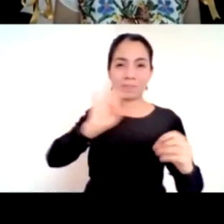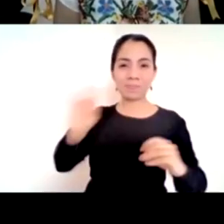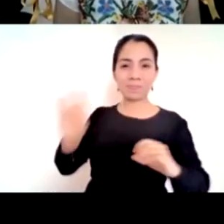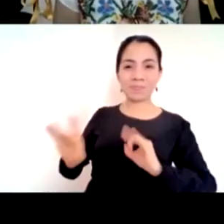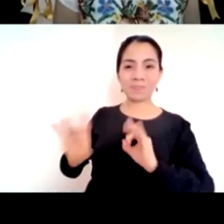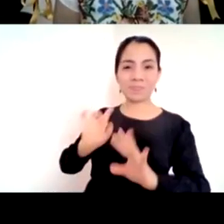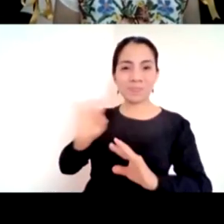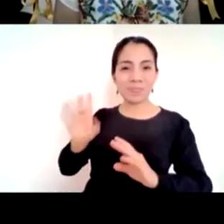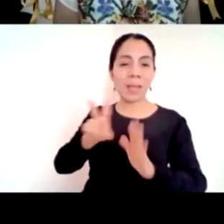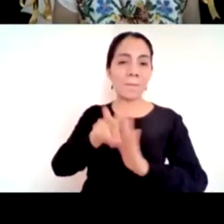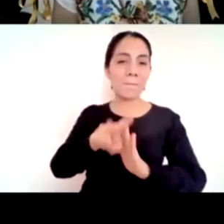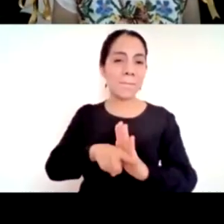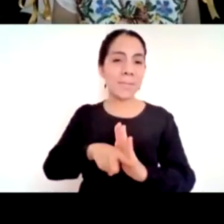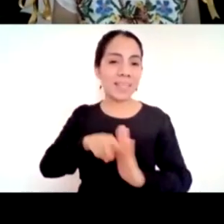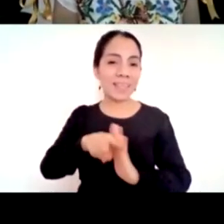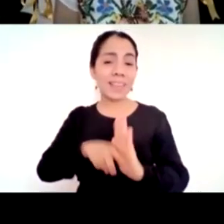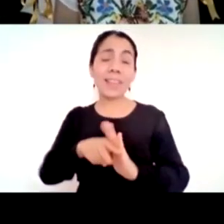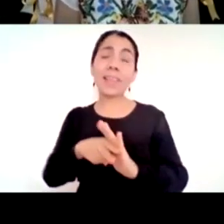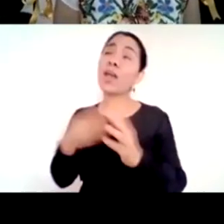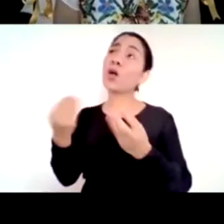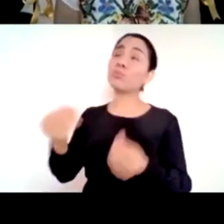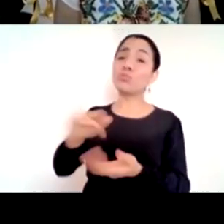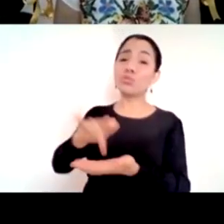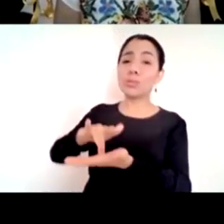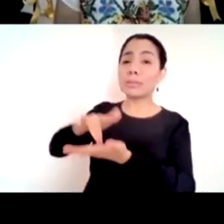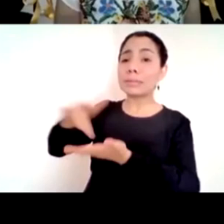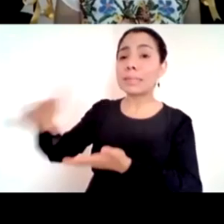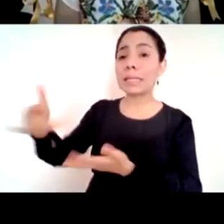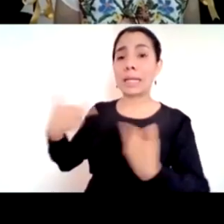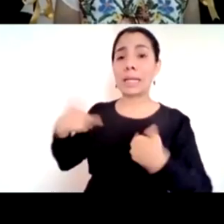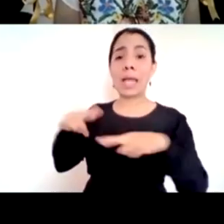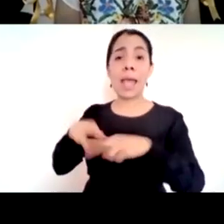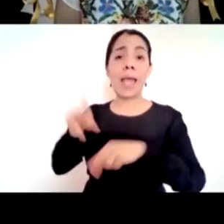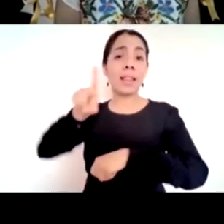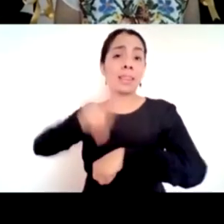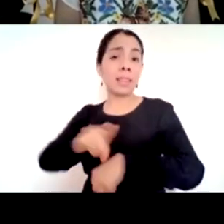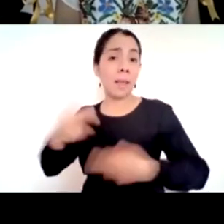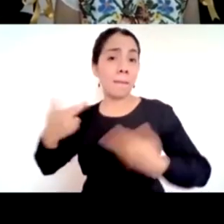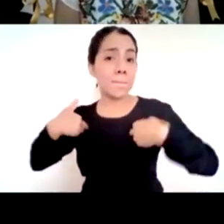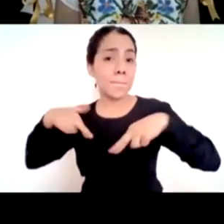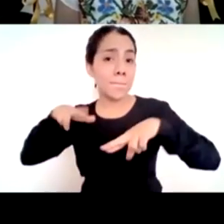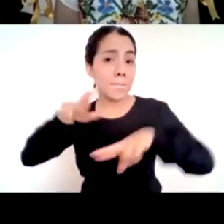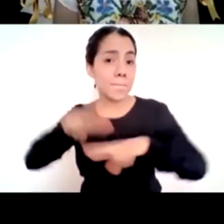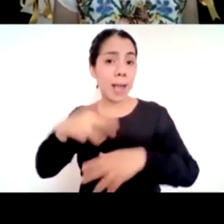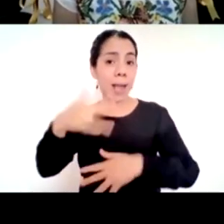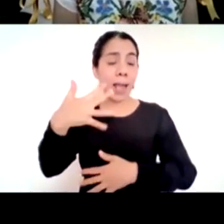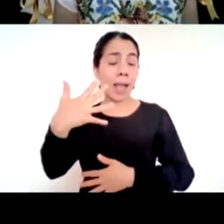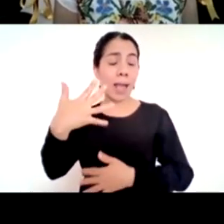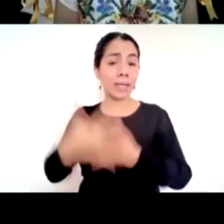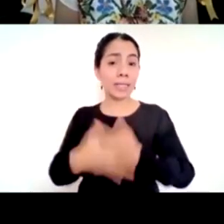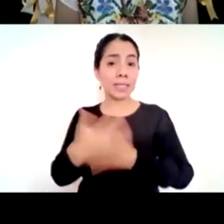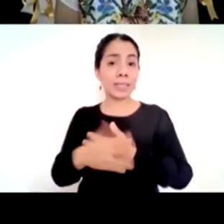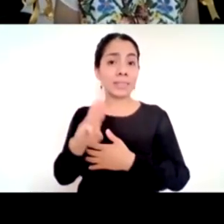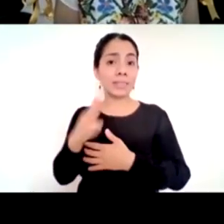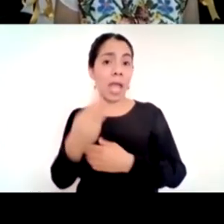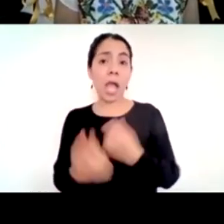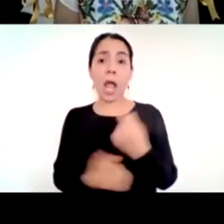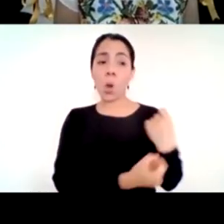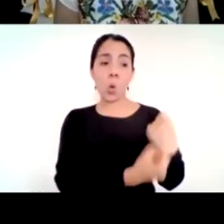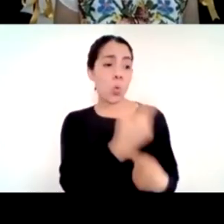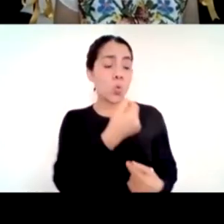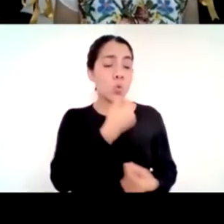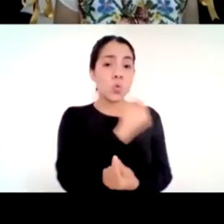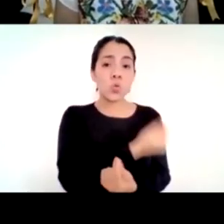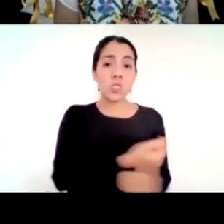en los que les daban las gracias el día del maestro hubo videos en donde los niños de lengua maya en